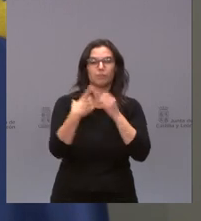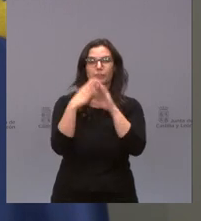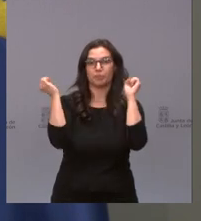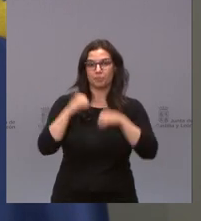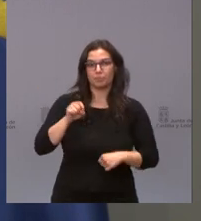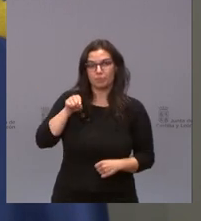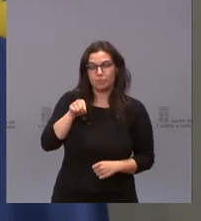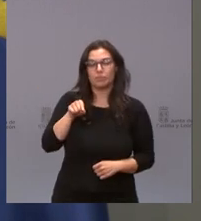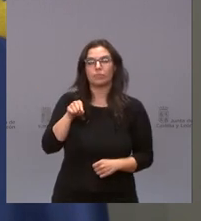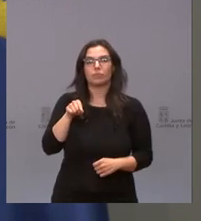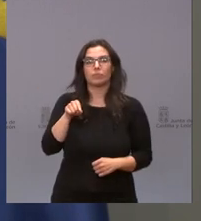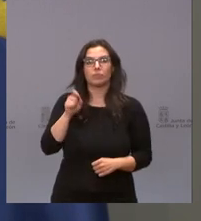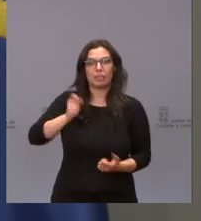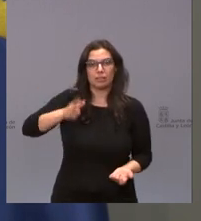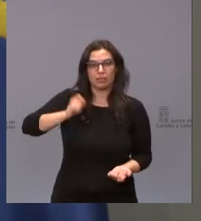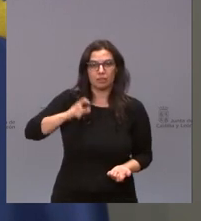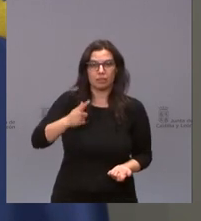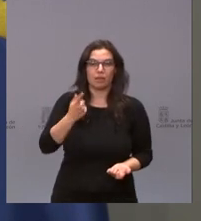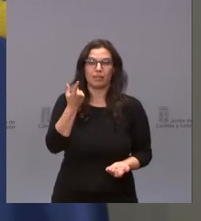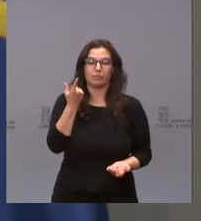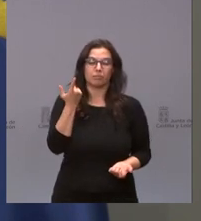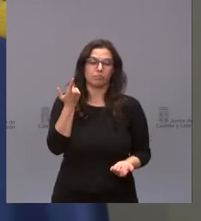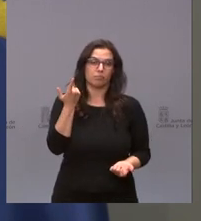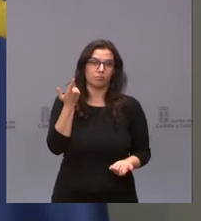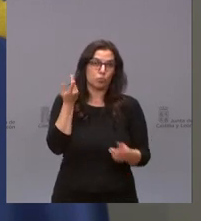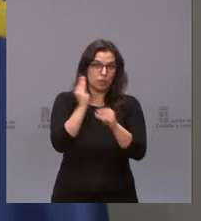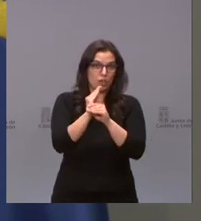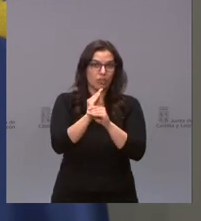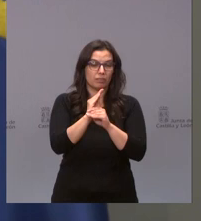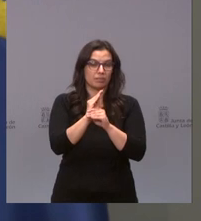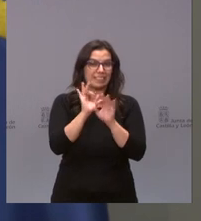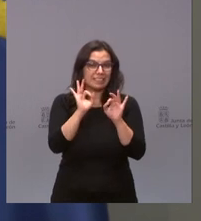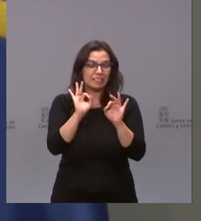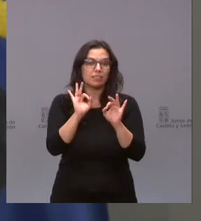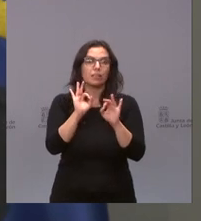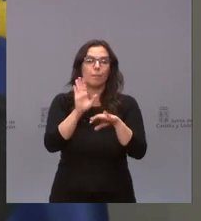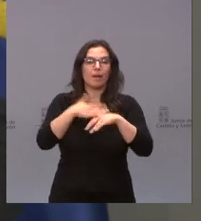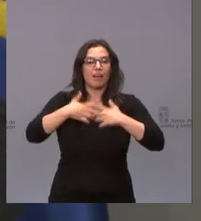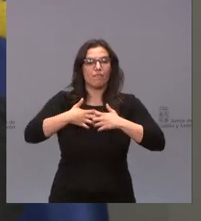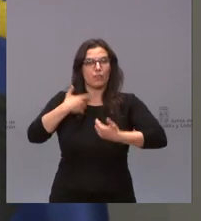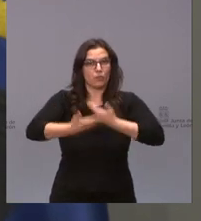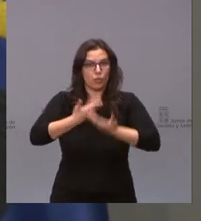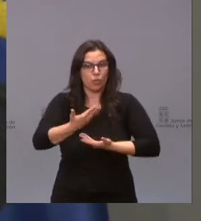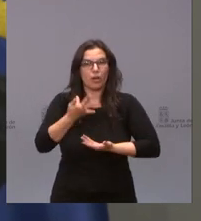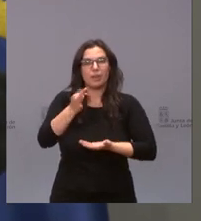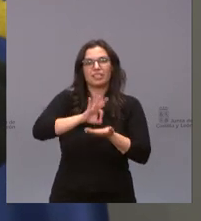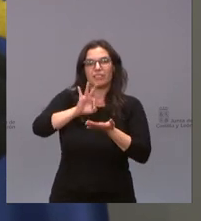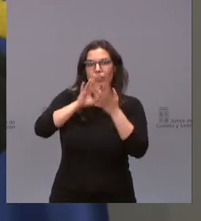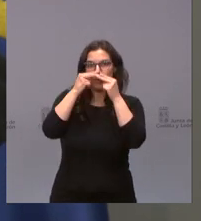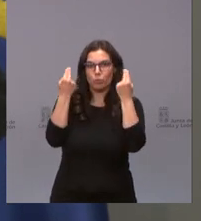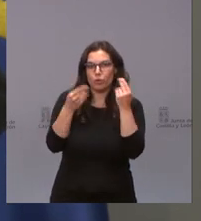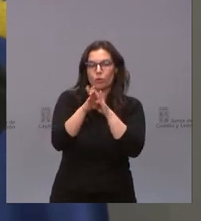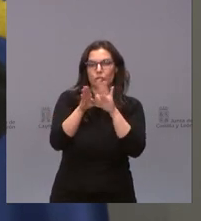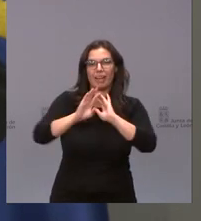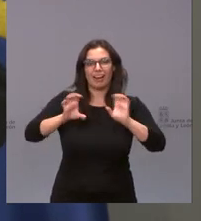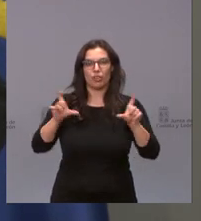aprueban de manera periódica estas subvenciones destinadas a mantener el funcionamiento y el servicio público de la radio,